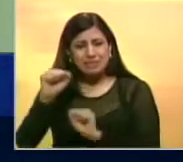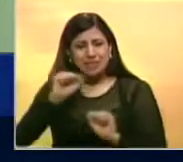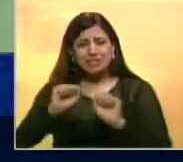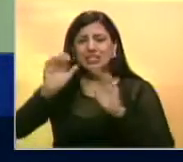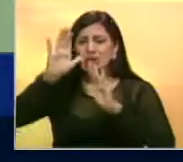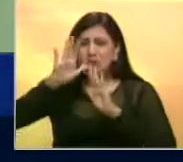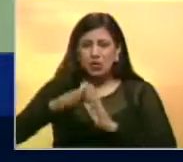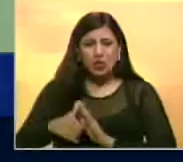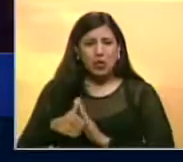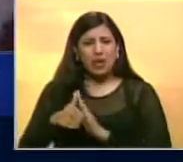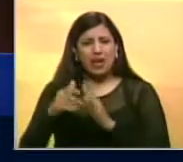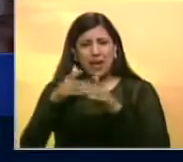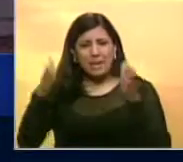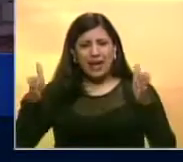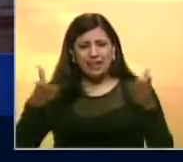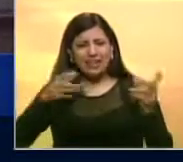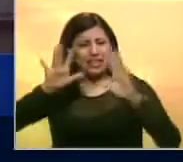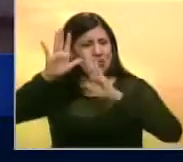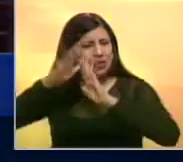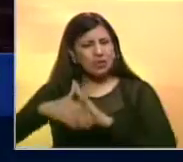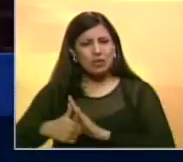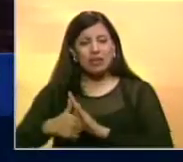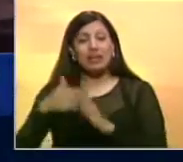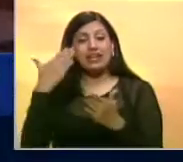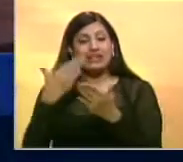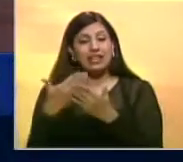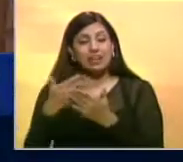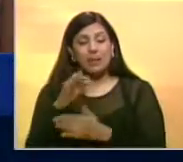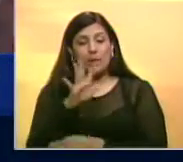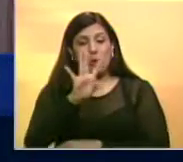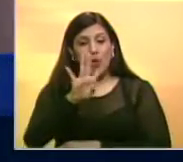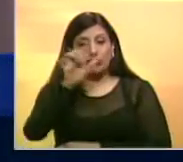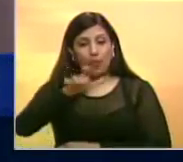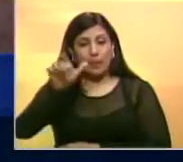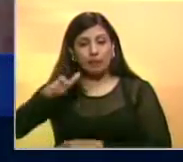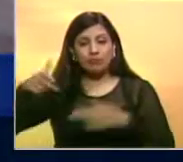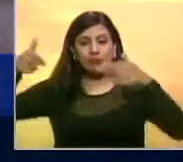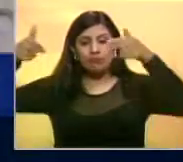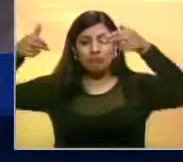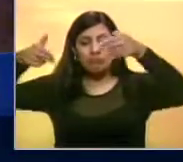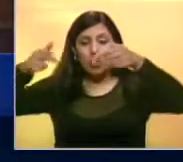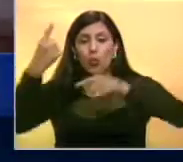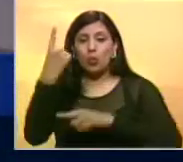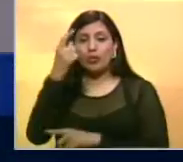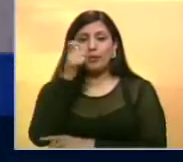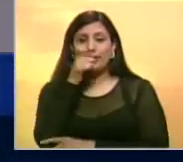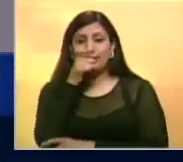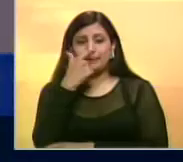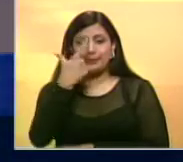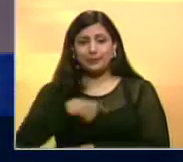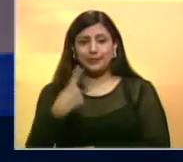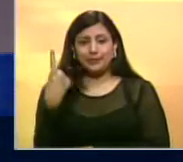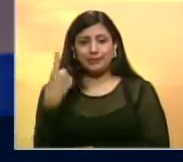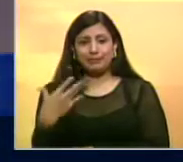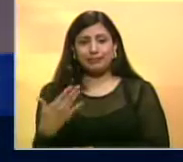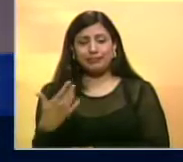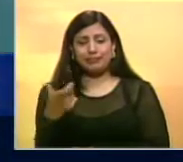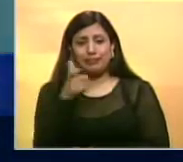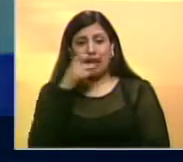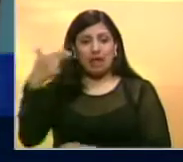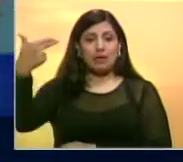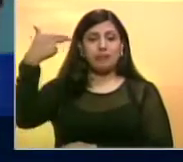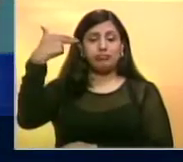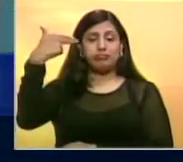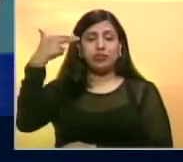se llevaron bandejas. Según testigos, al menos cuatro sujetos sometieron al único vigilante encargado de la seguridad en el